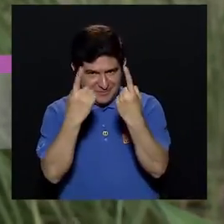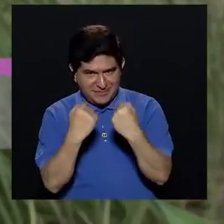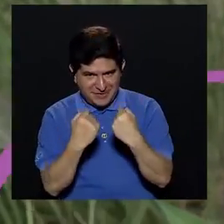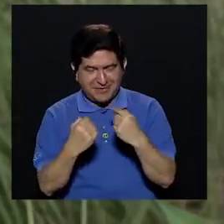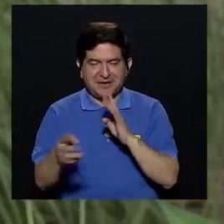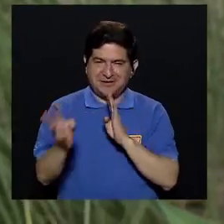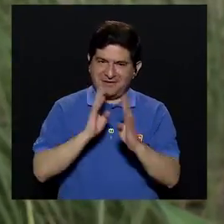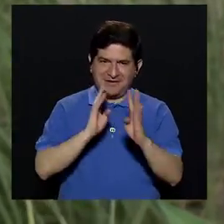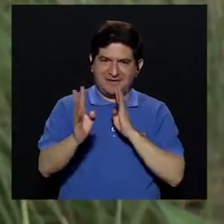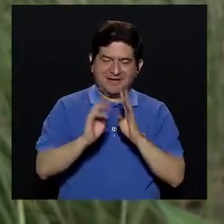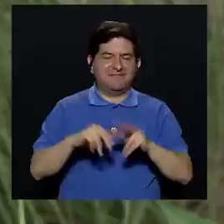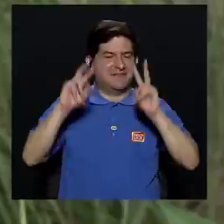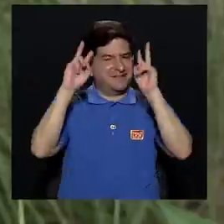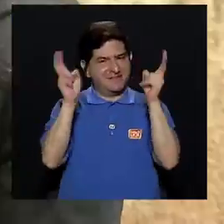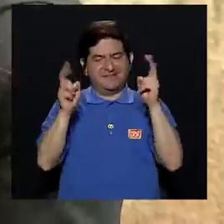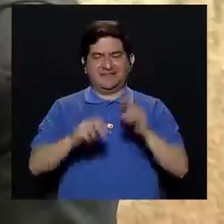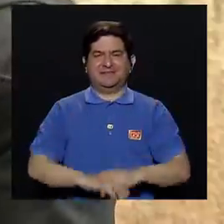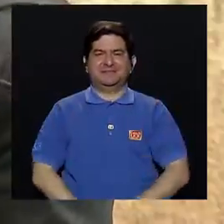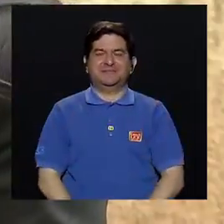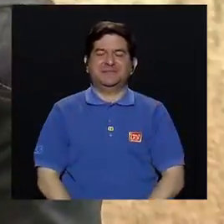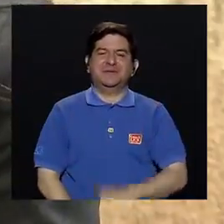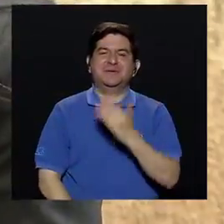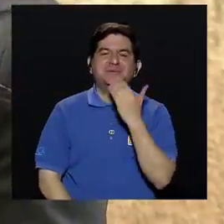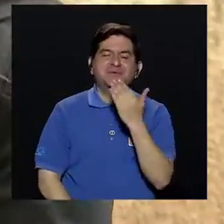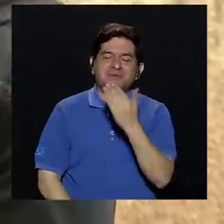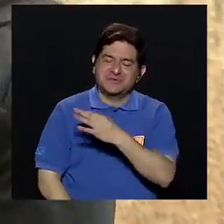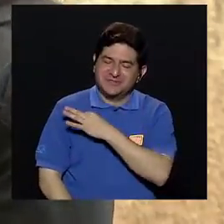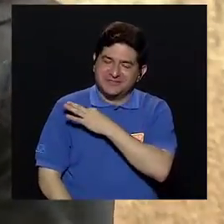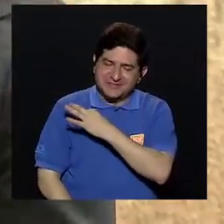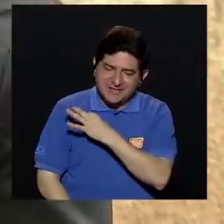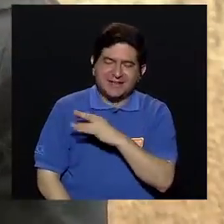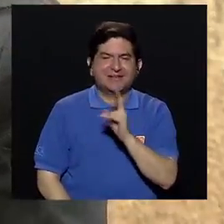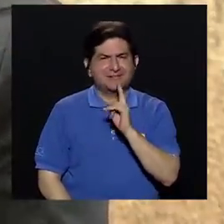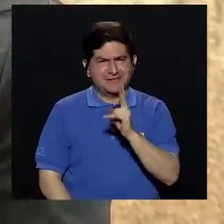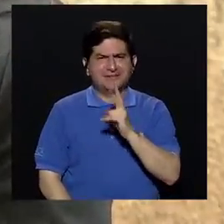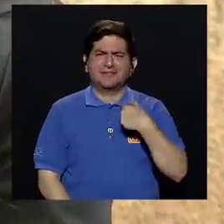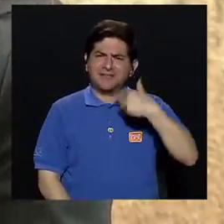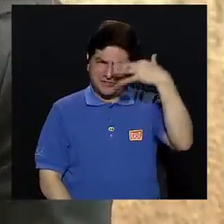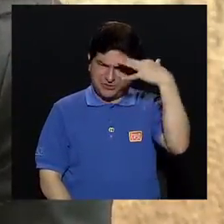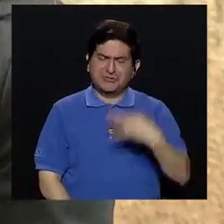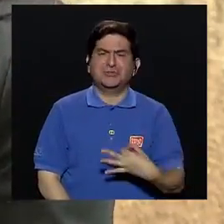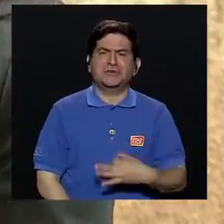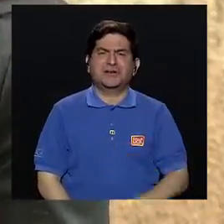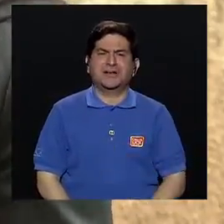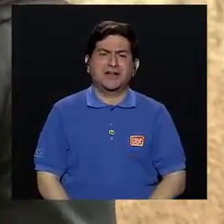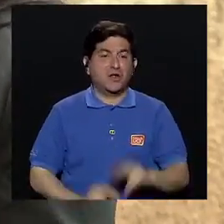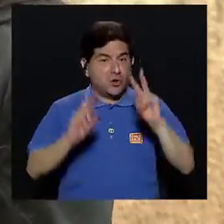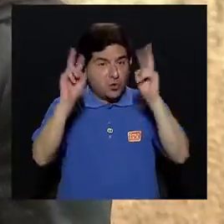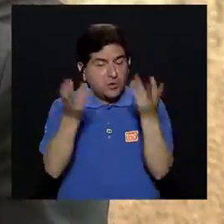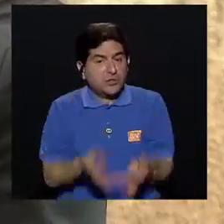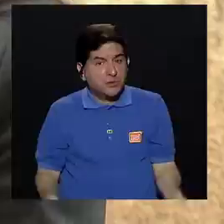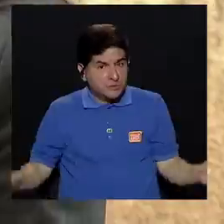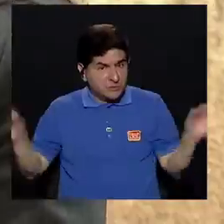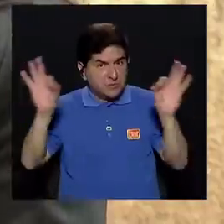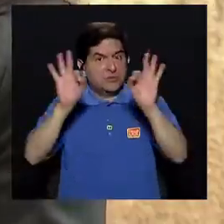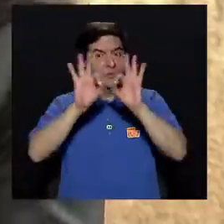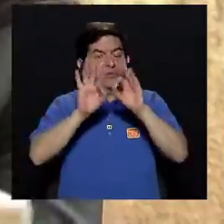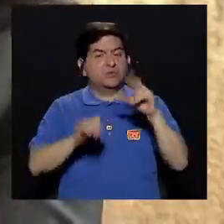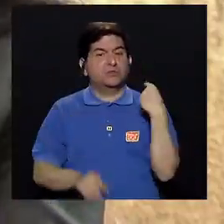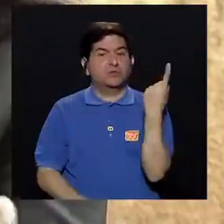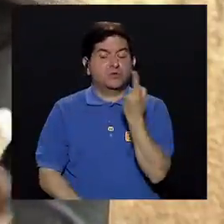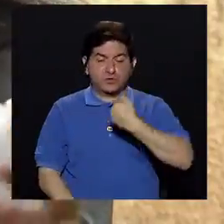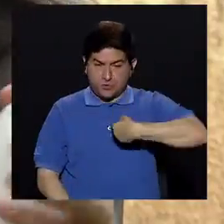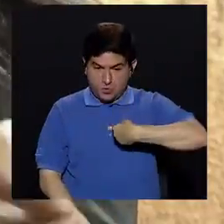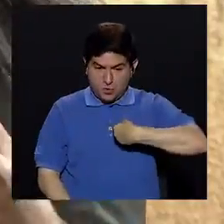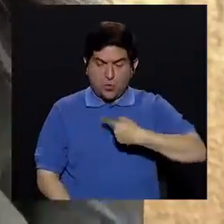para conversar acerca de este tema muchas gracias por la invitación realmente porque yo creo que estos temas son importantes no solo